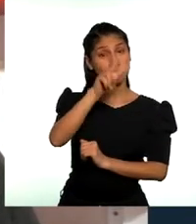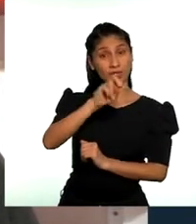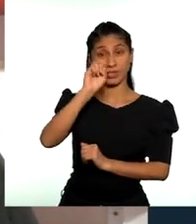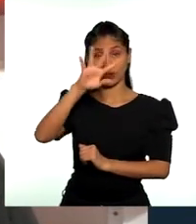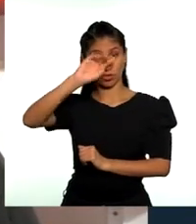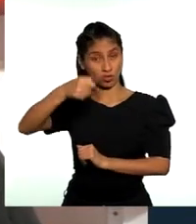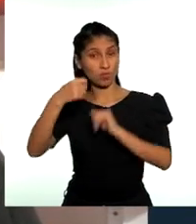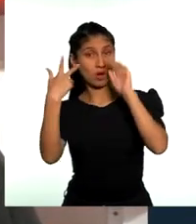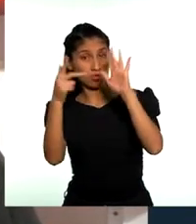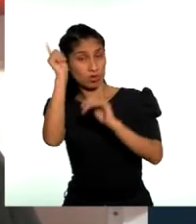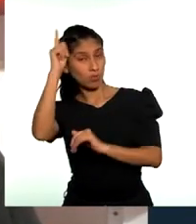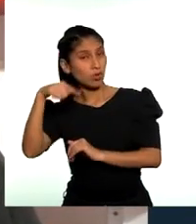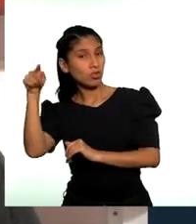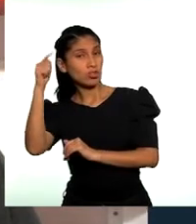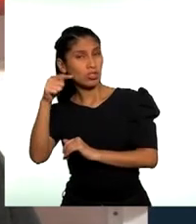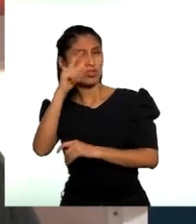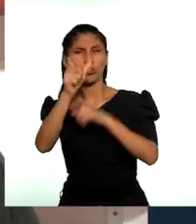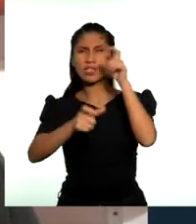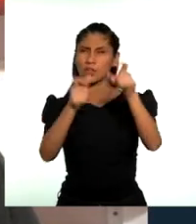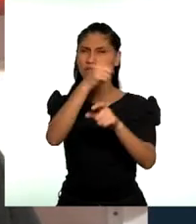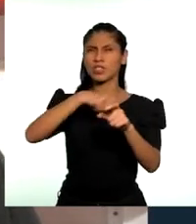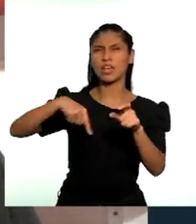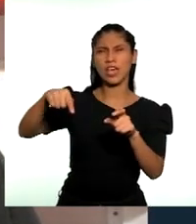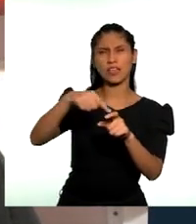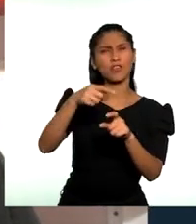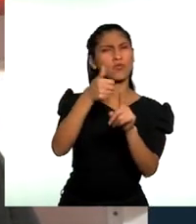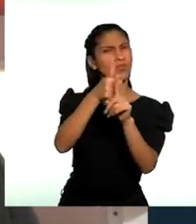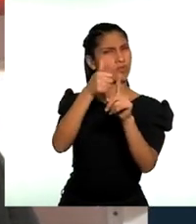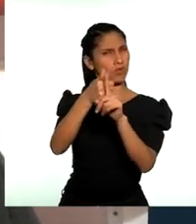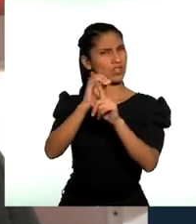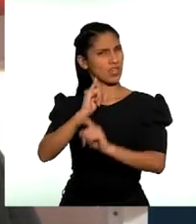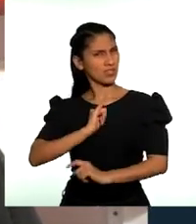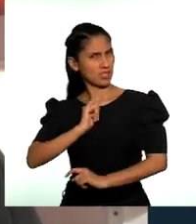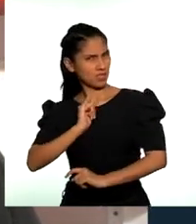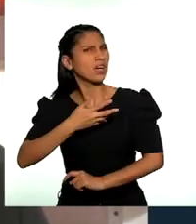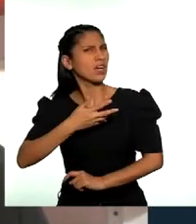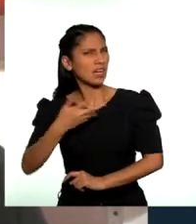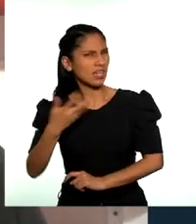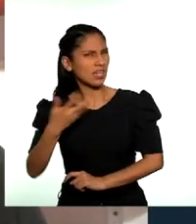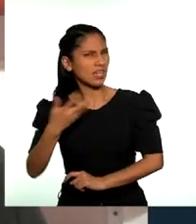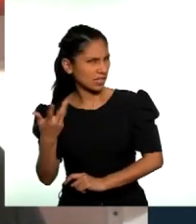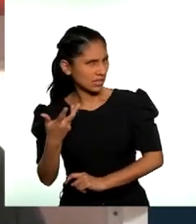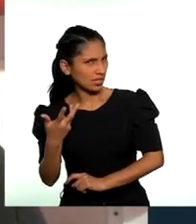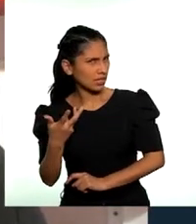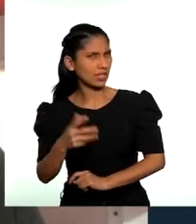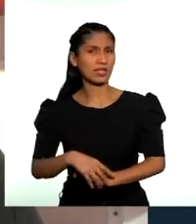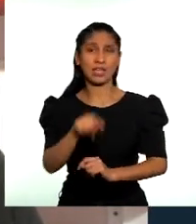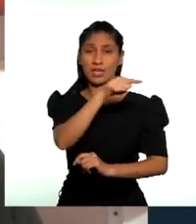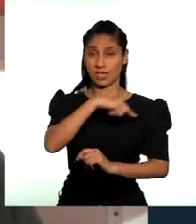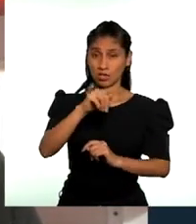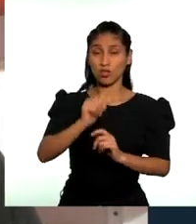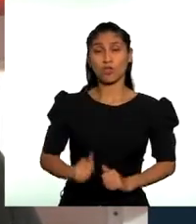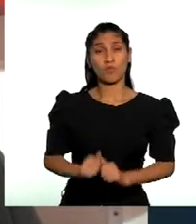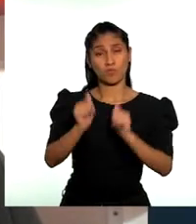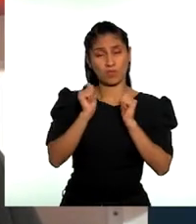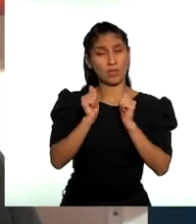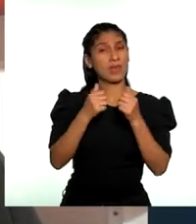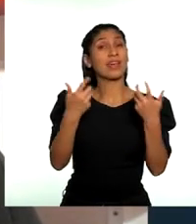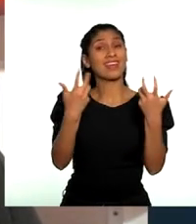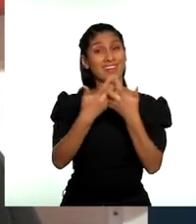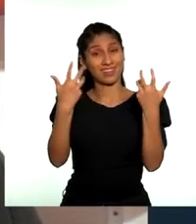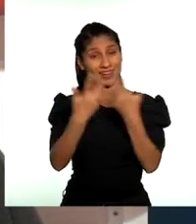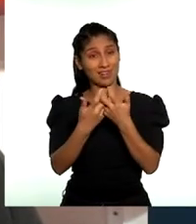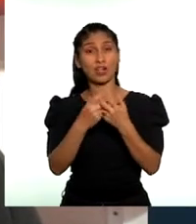población nacional se autoidentificó como perteneciente a uno de los 55 pueblos indígenas que hay en el país.